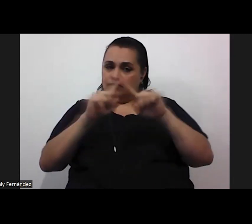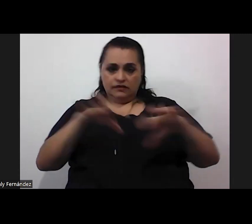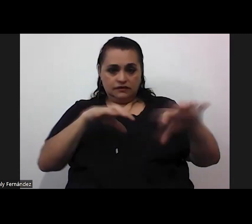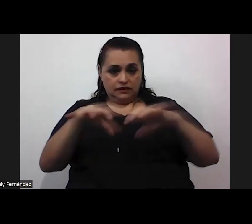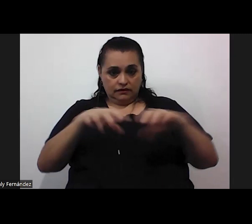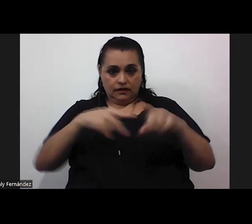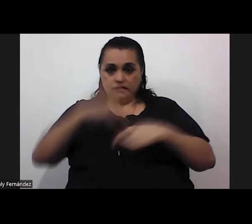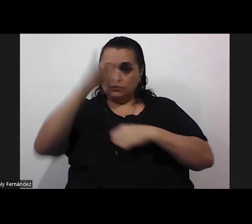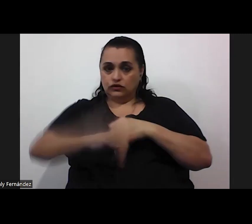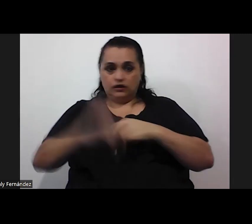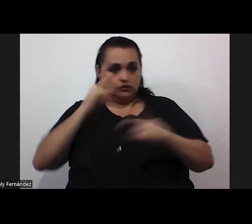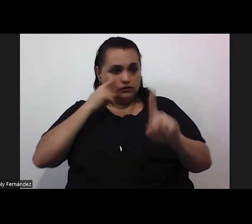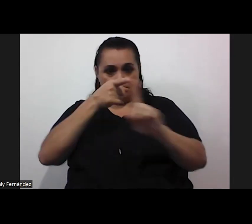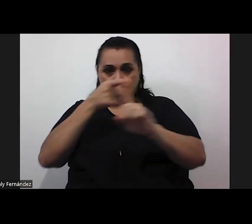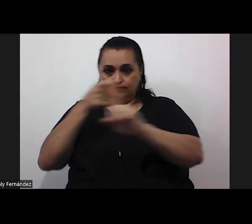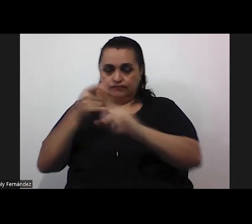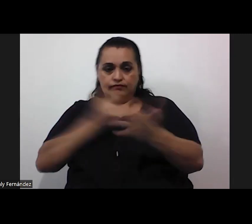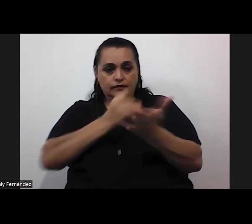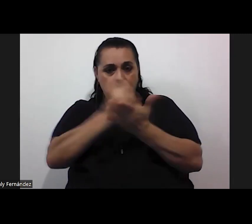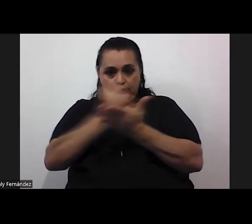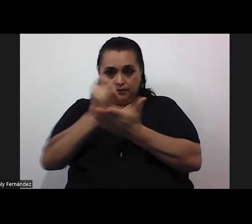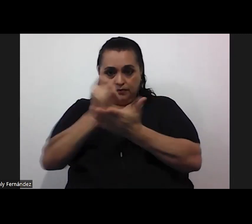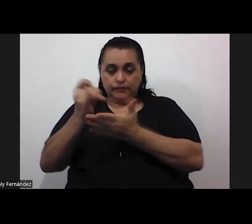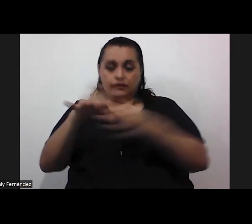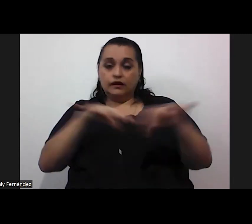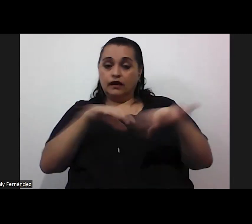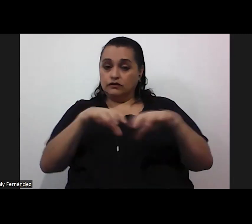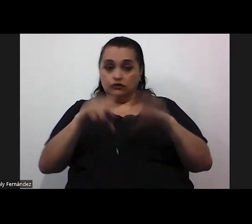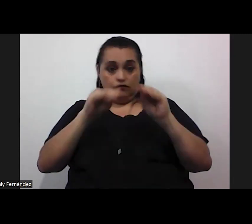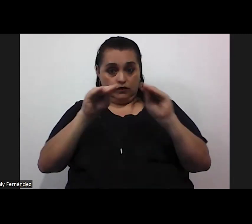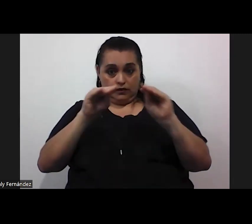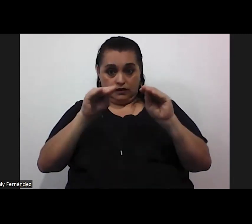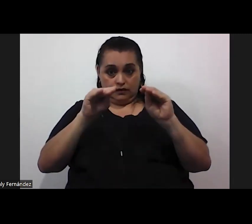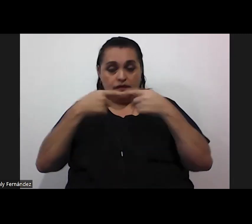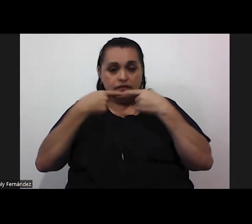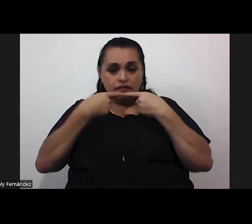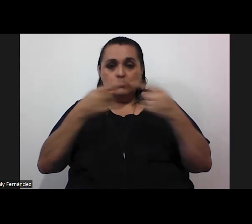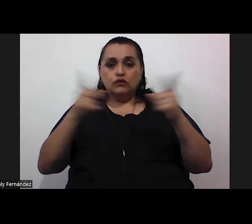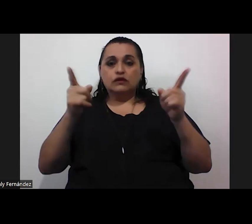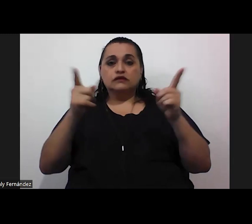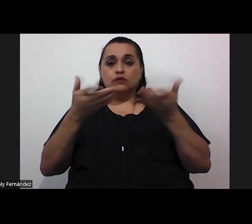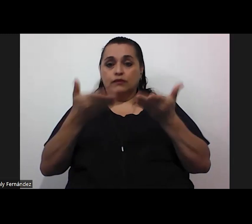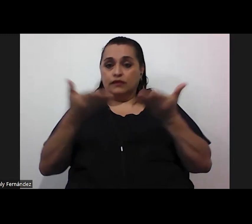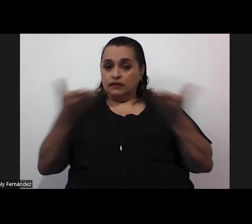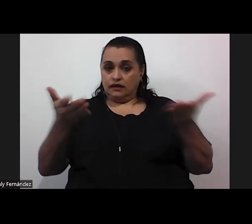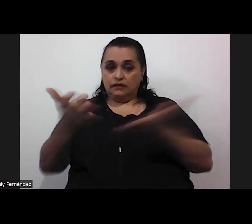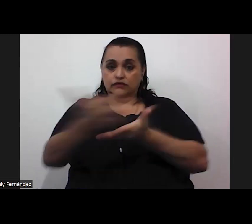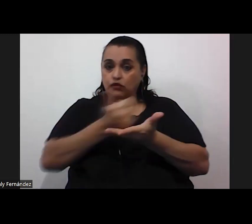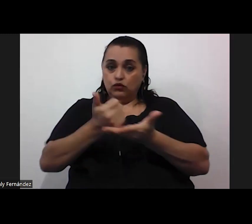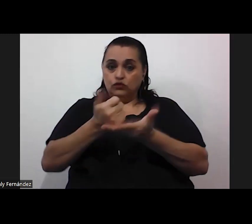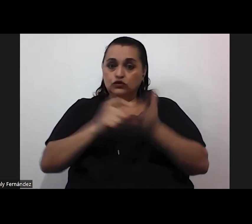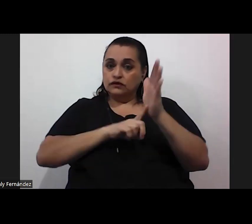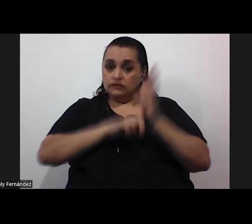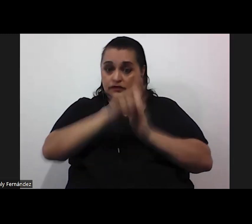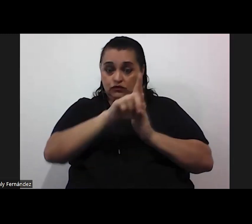proyectos orientados a la investigación, acción formativa y divulgación de materiales y recursos para el desarrollo tanto